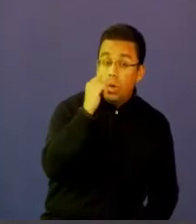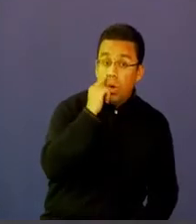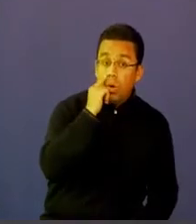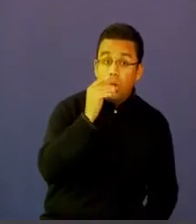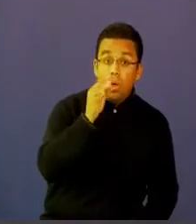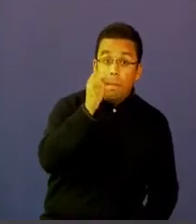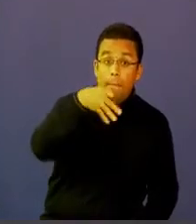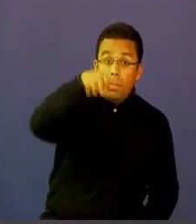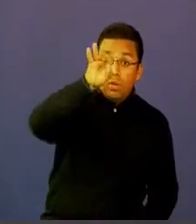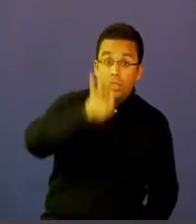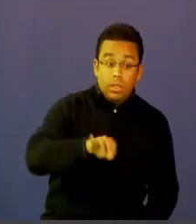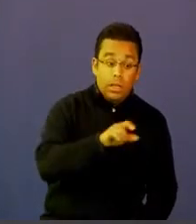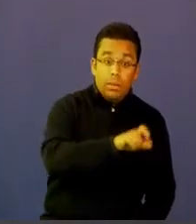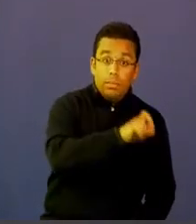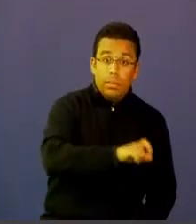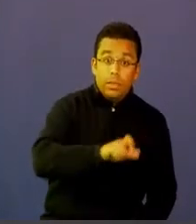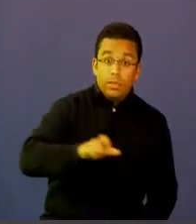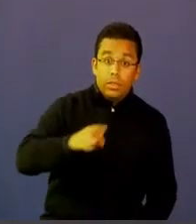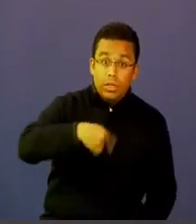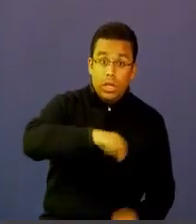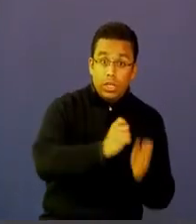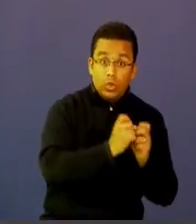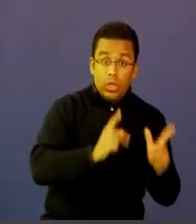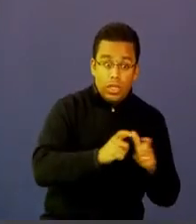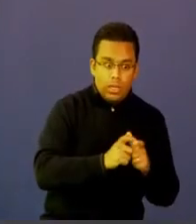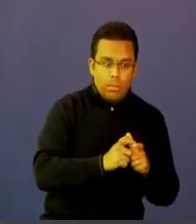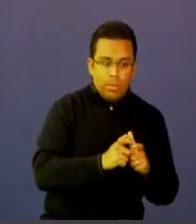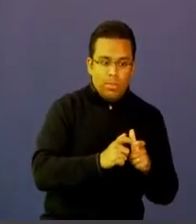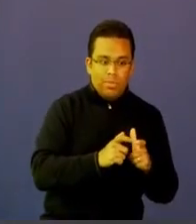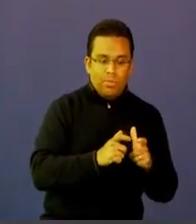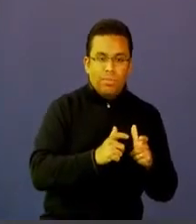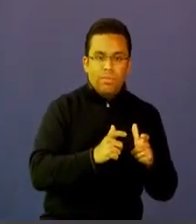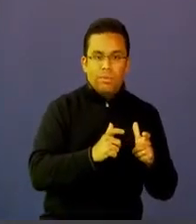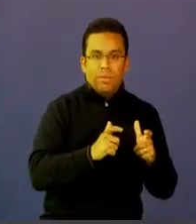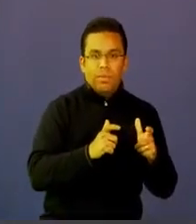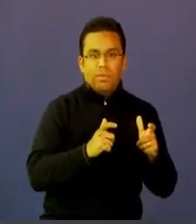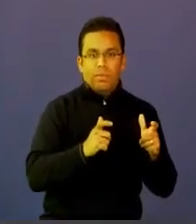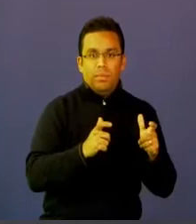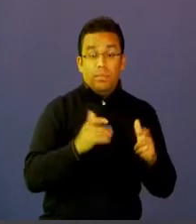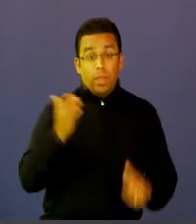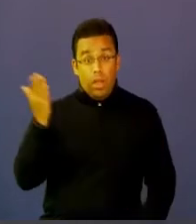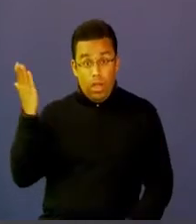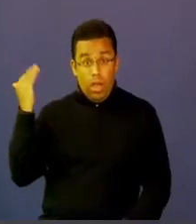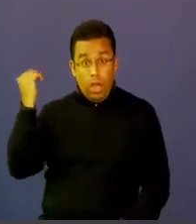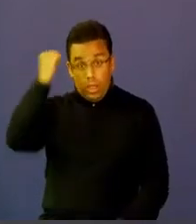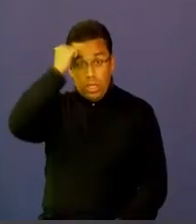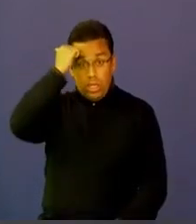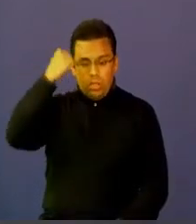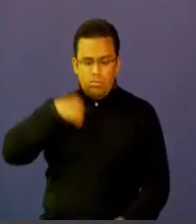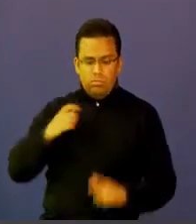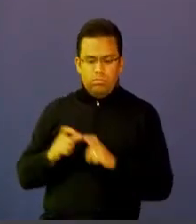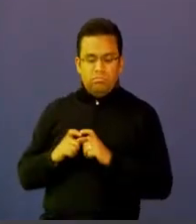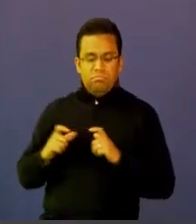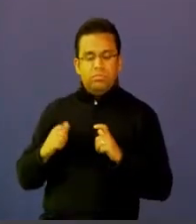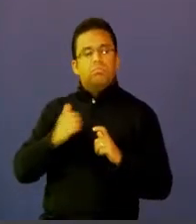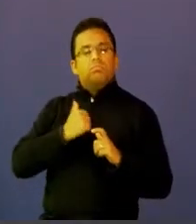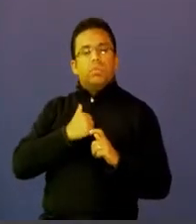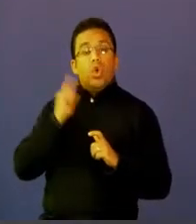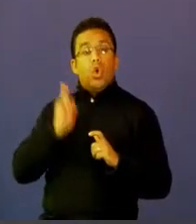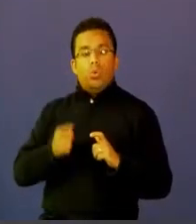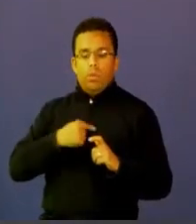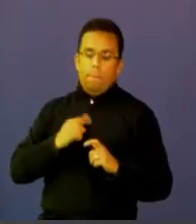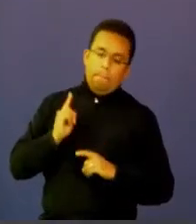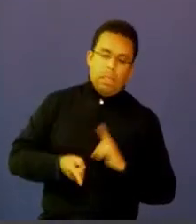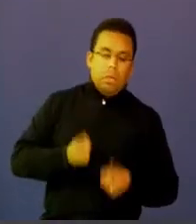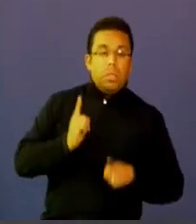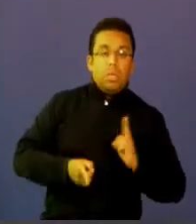estudiantes que consumen contenido en línea. Los docentes generalmente tenían el monopolio del consumo porque tenían la dirección de su